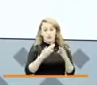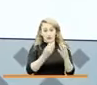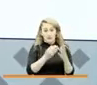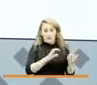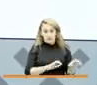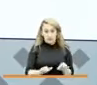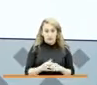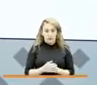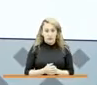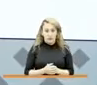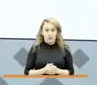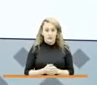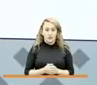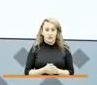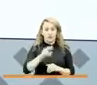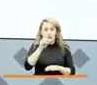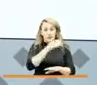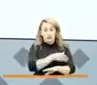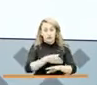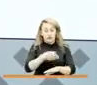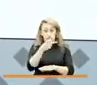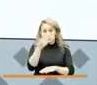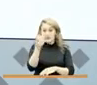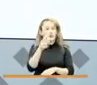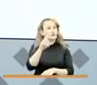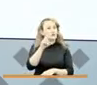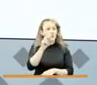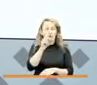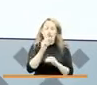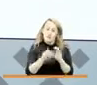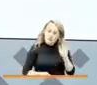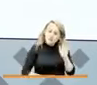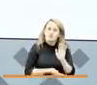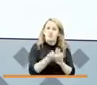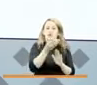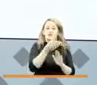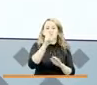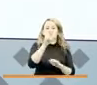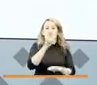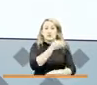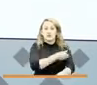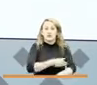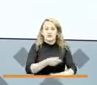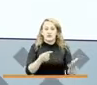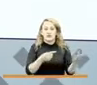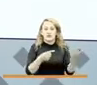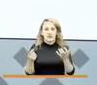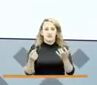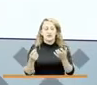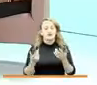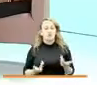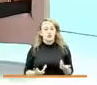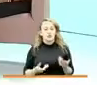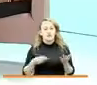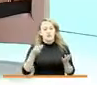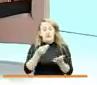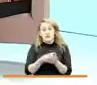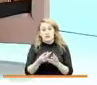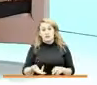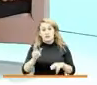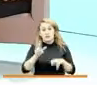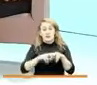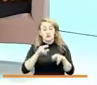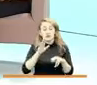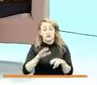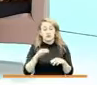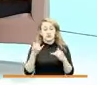fuimos a 2.200 sino que nos subimos a 2.600.000 pagándoles sobre todo este extraordinario del